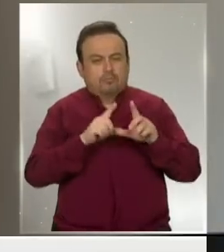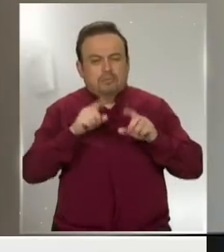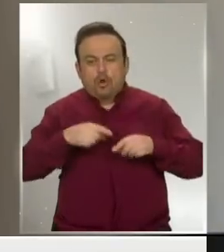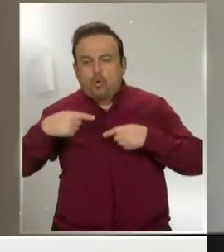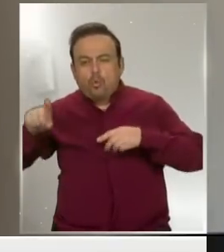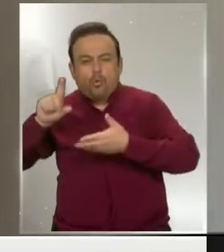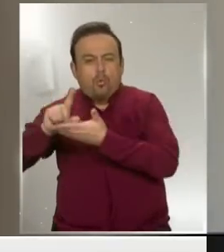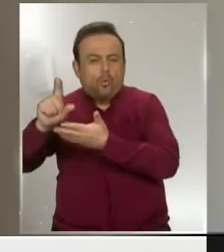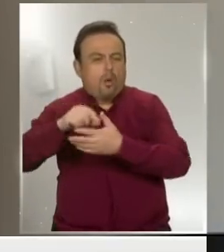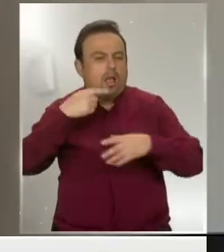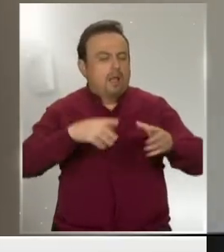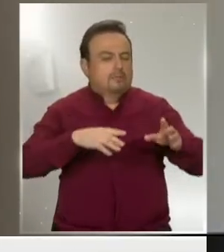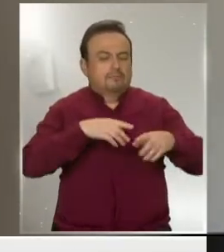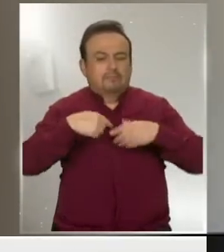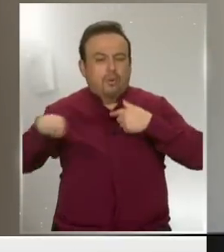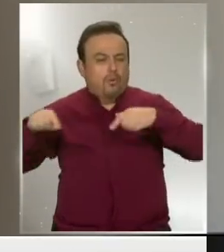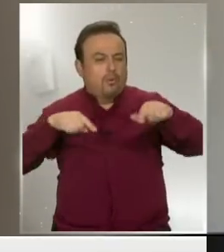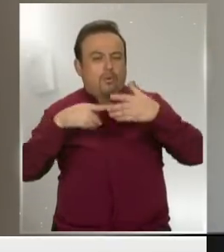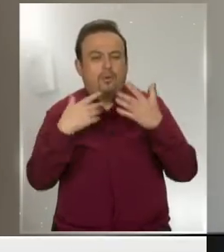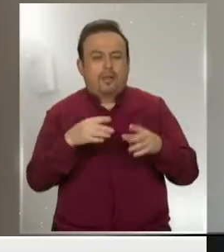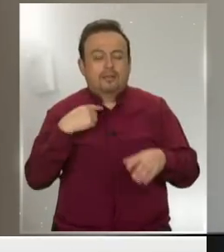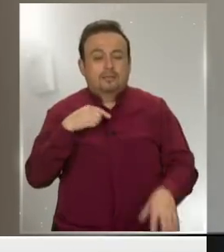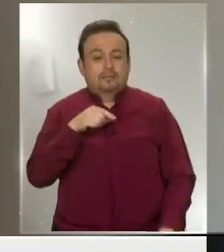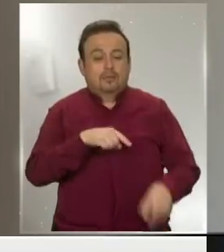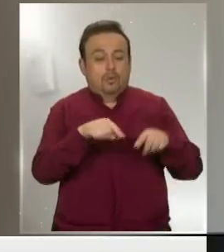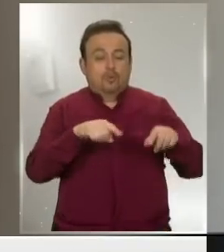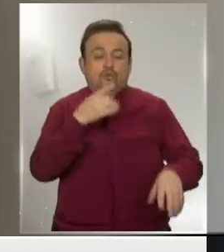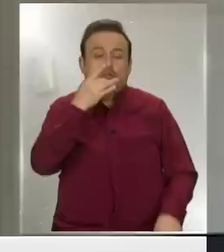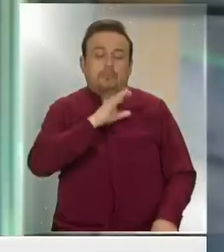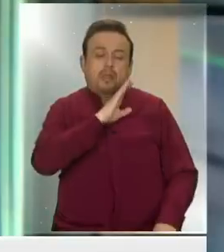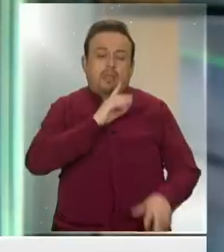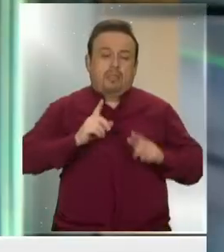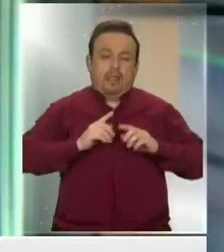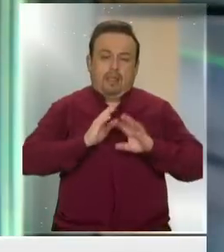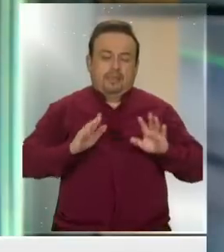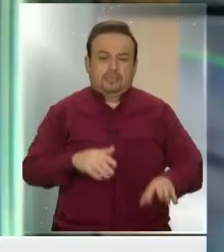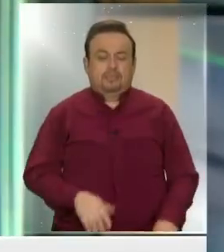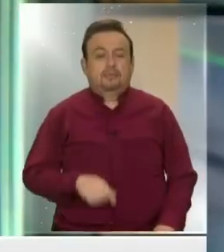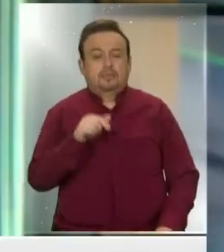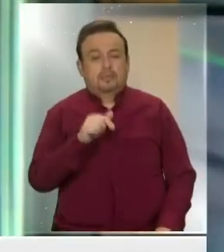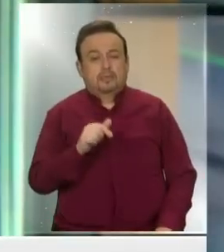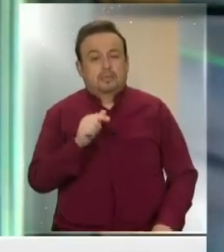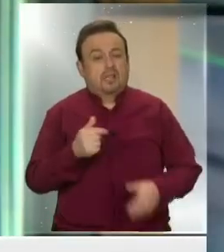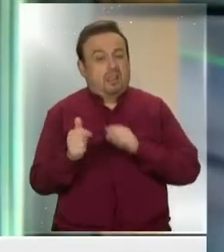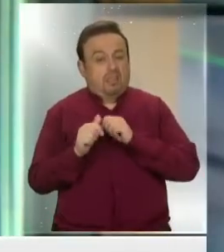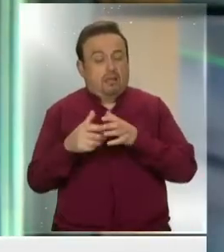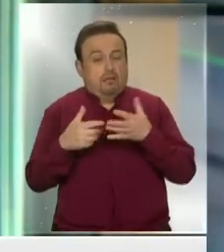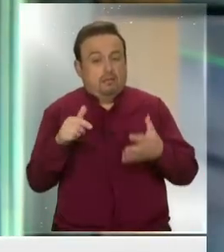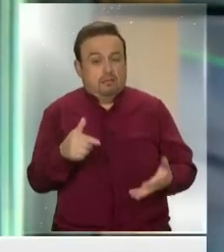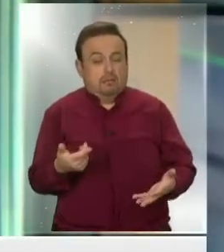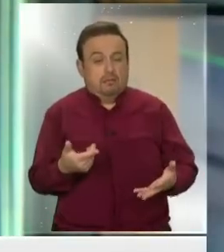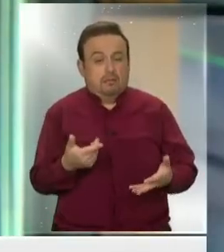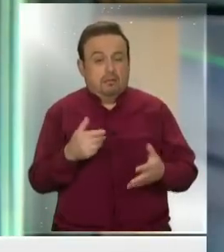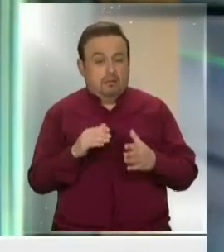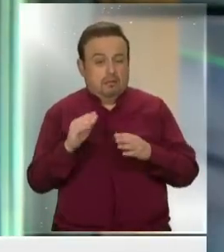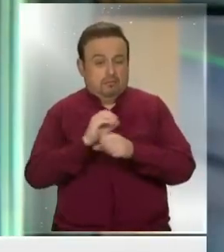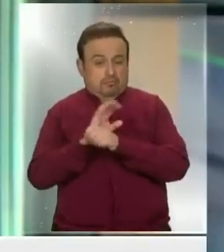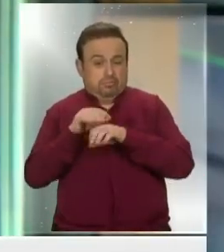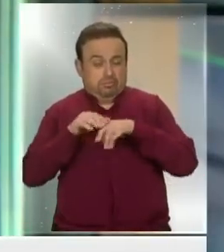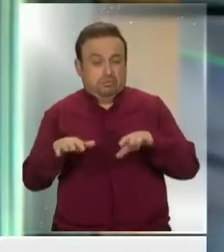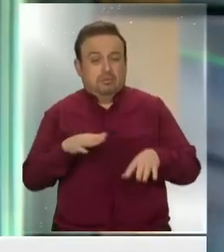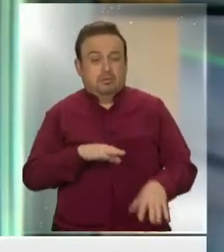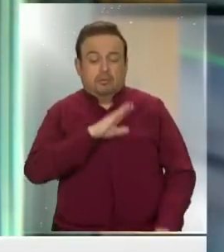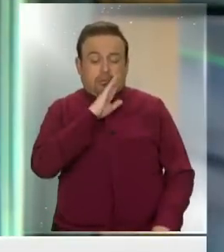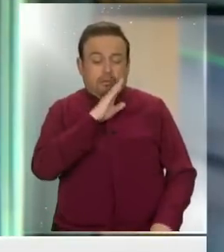la televisión. O sea, tratar de tener el dormitorio como un lugar más de descanso. Es todo un desafío en medio de una pandemia. El